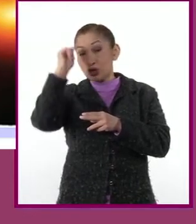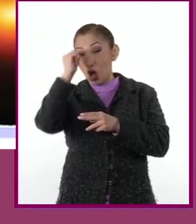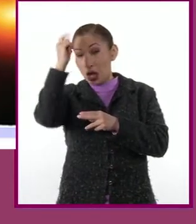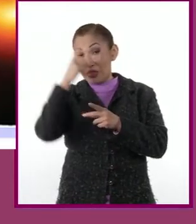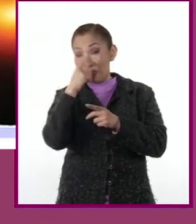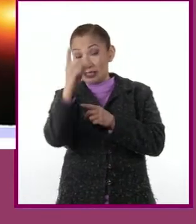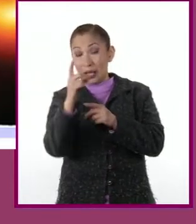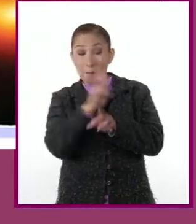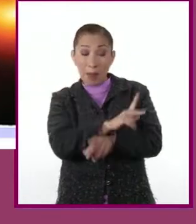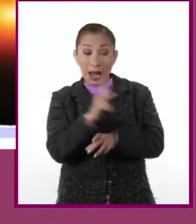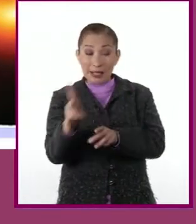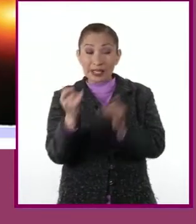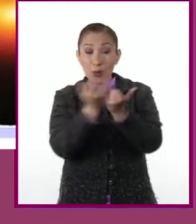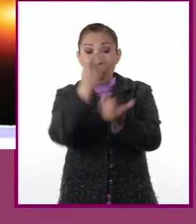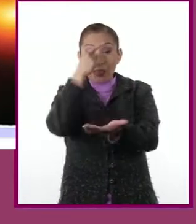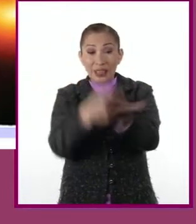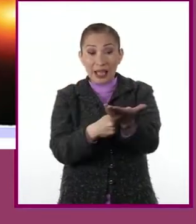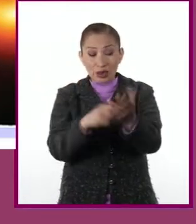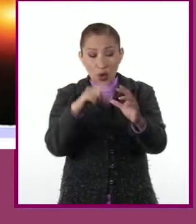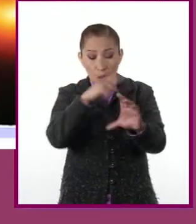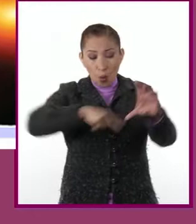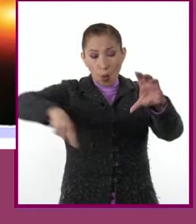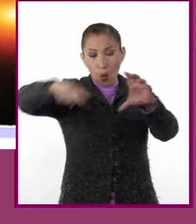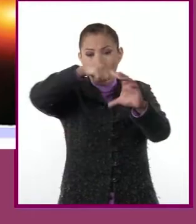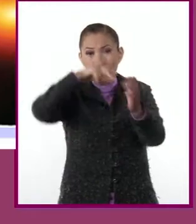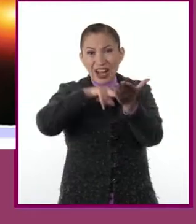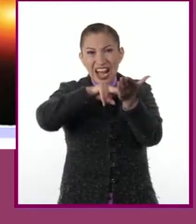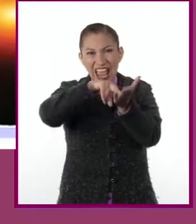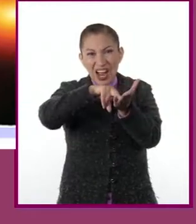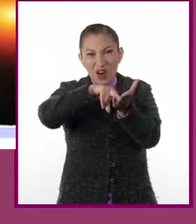condiciones similares al interior de un agujero negro.